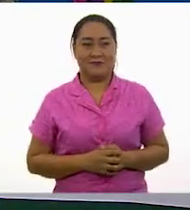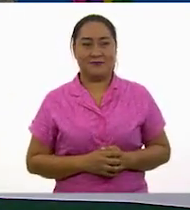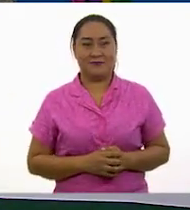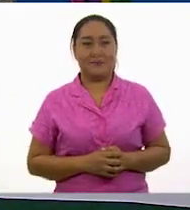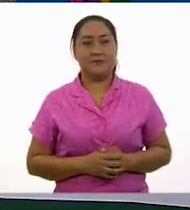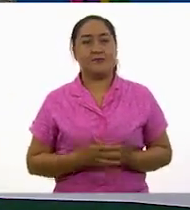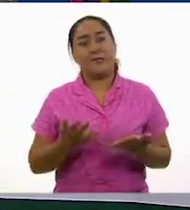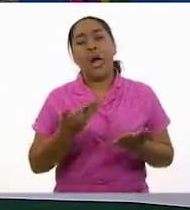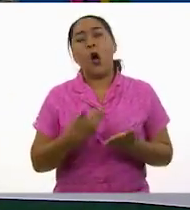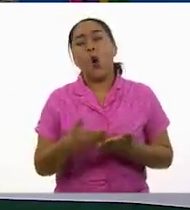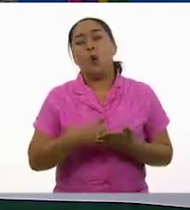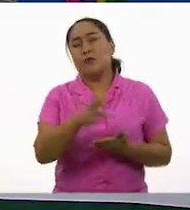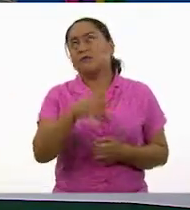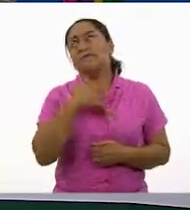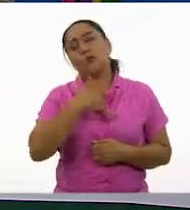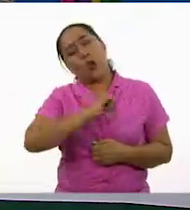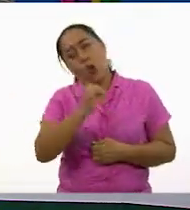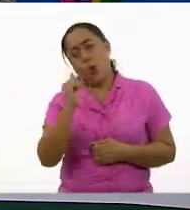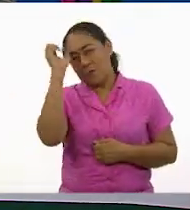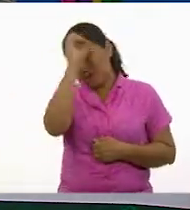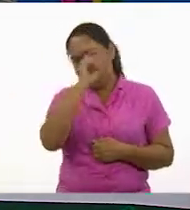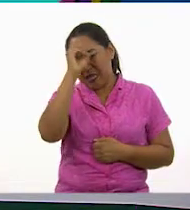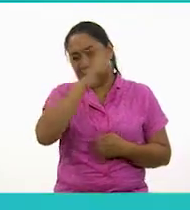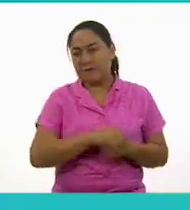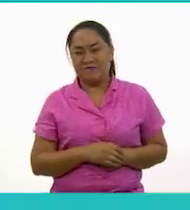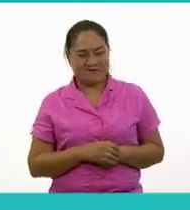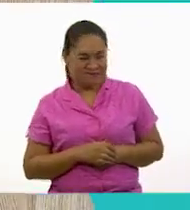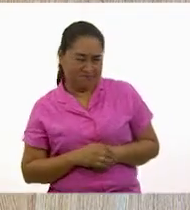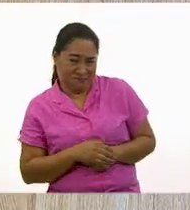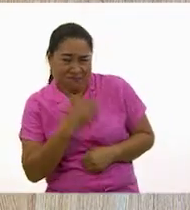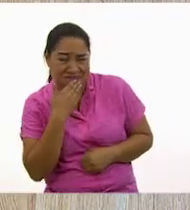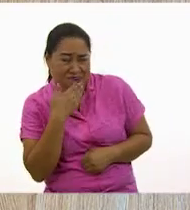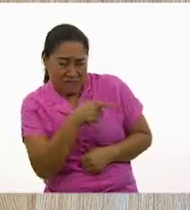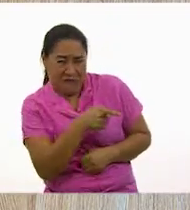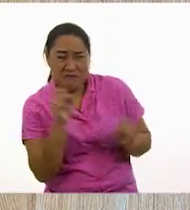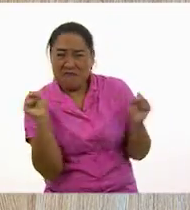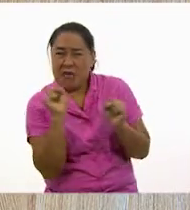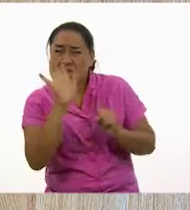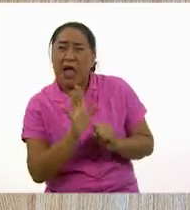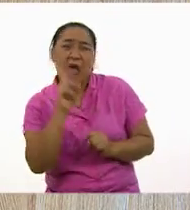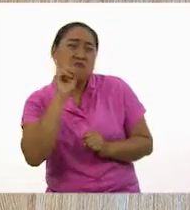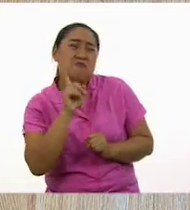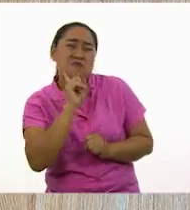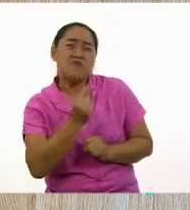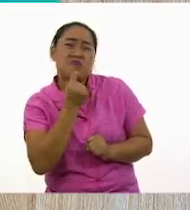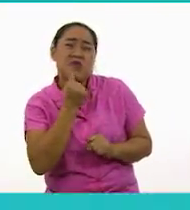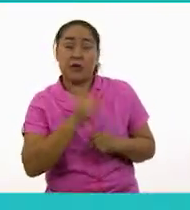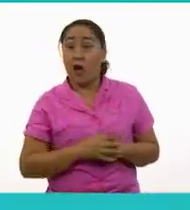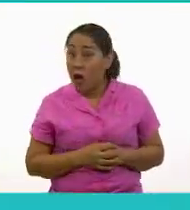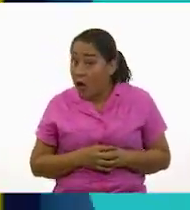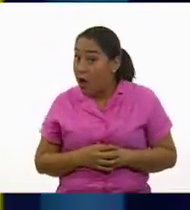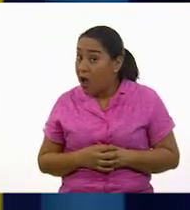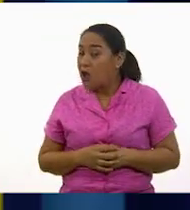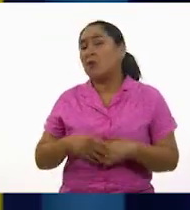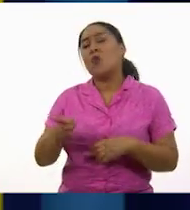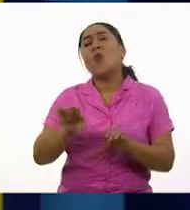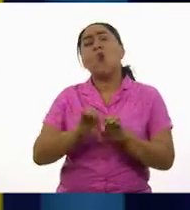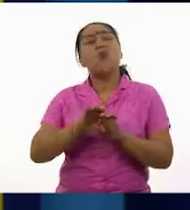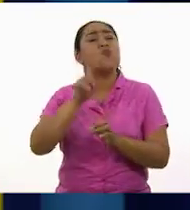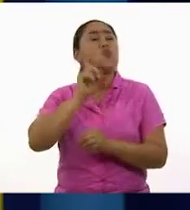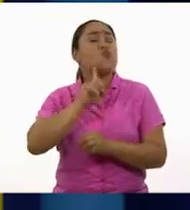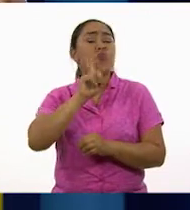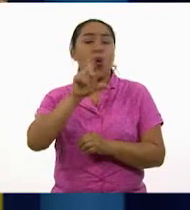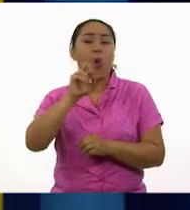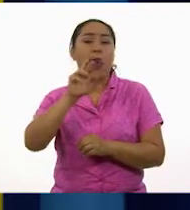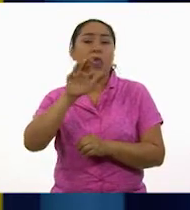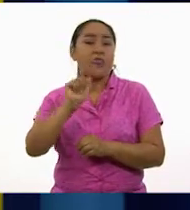¿Qué opinas de este? ¡Corres como niña! Quien diga eso no conoce a Lorena Ramírez, una corredora rara